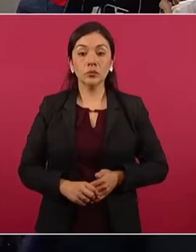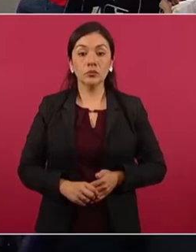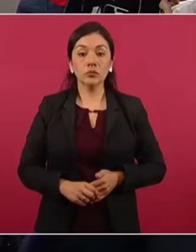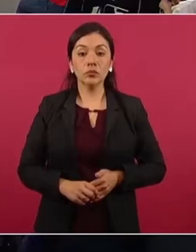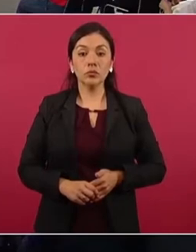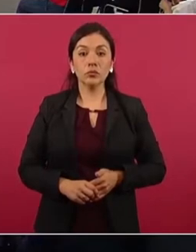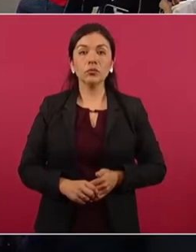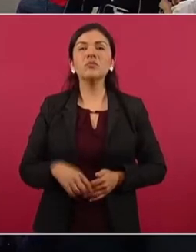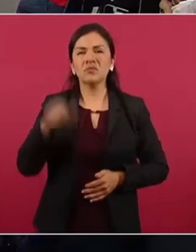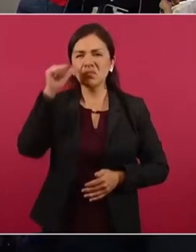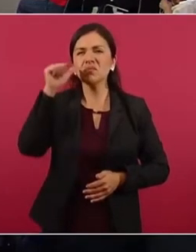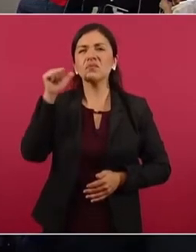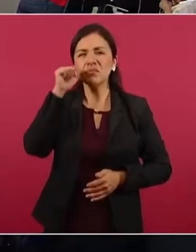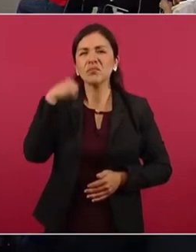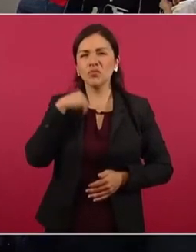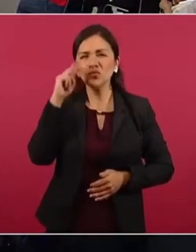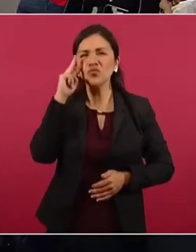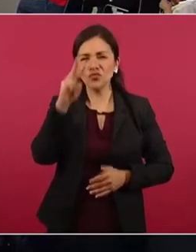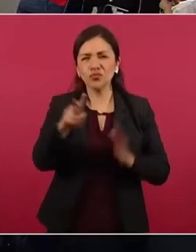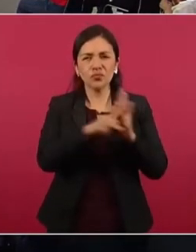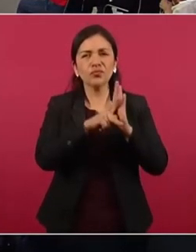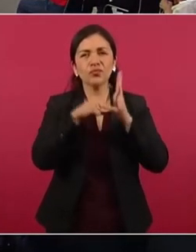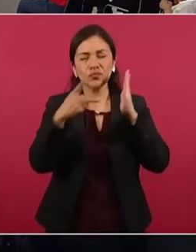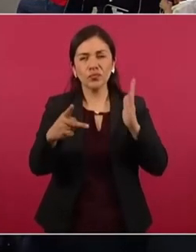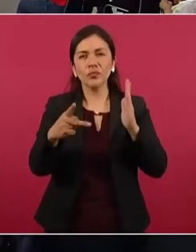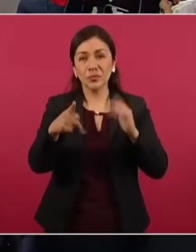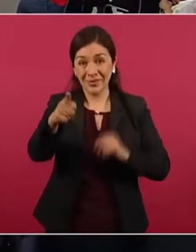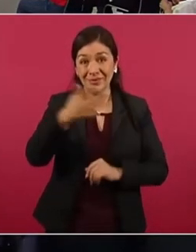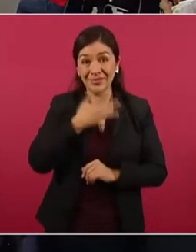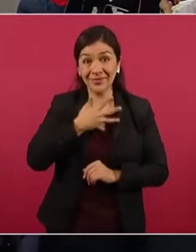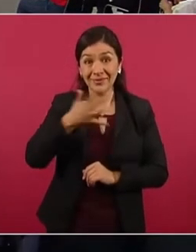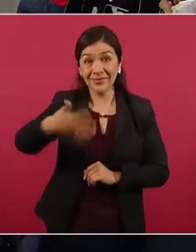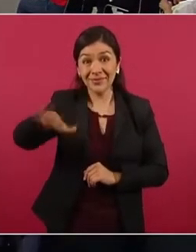Ayer la vi, ¿sí la tienen?